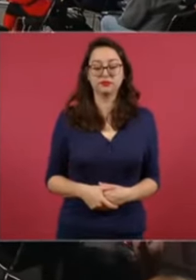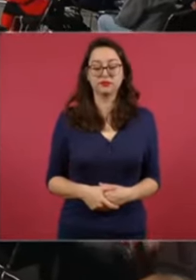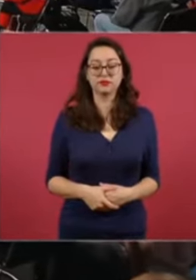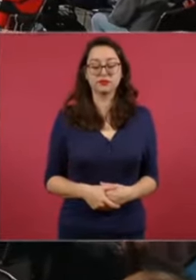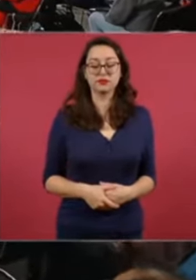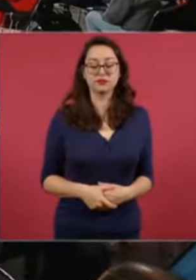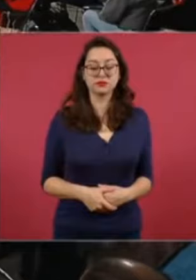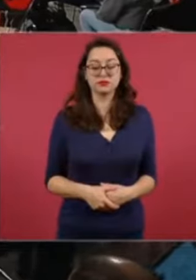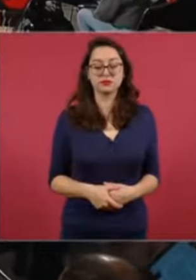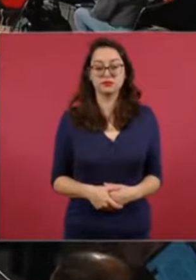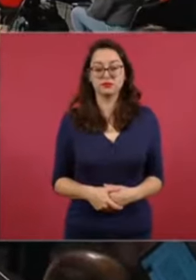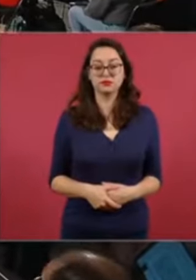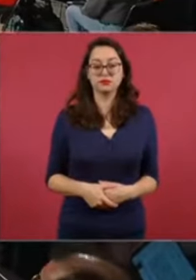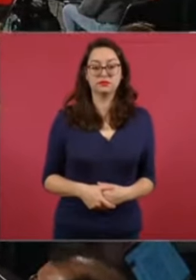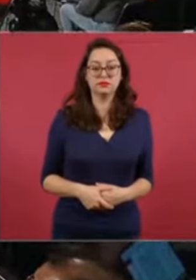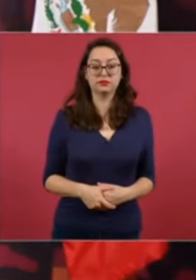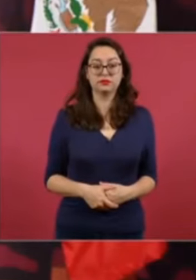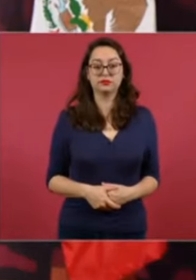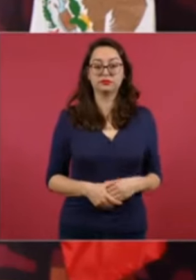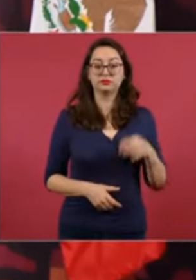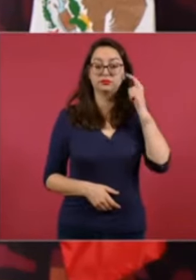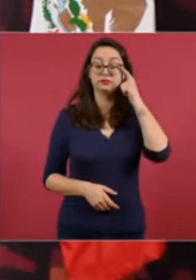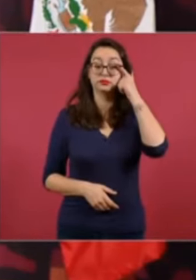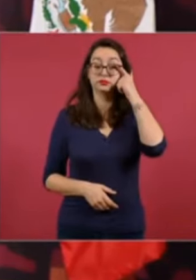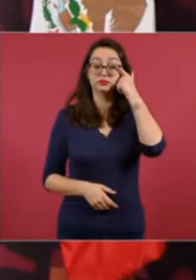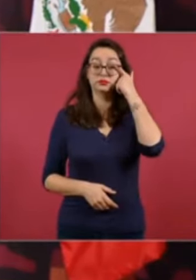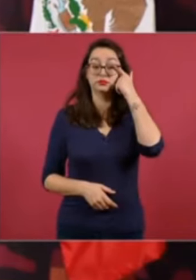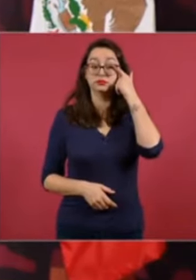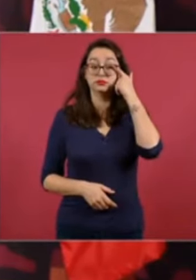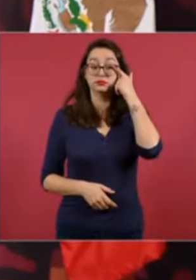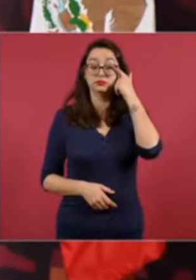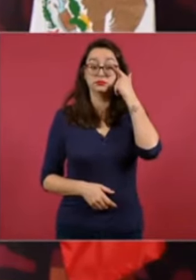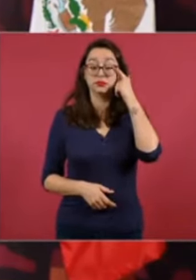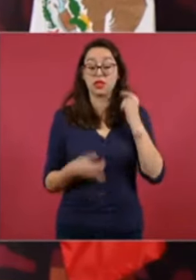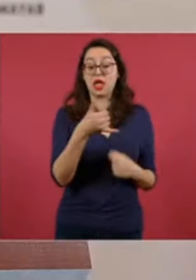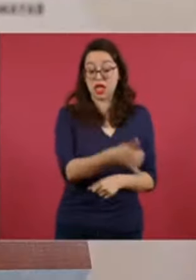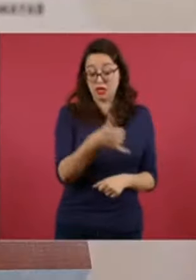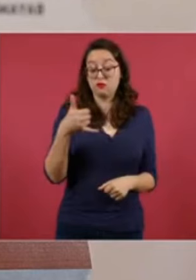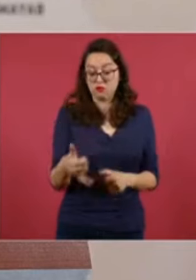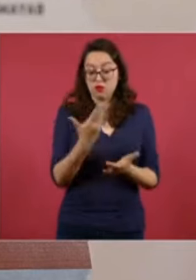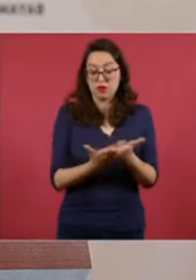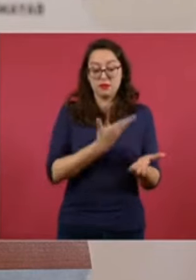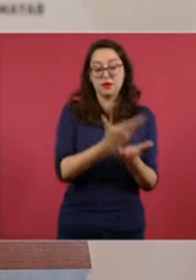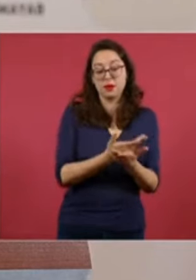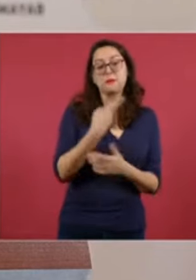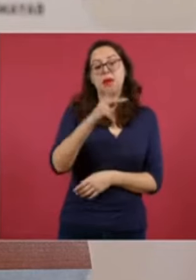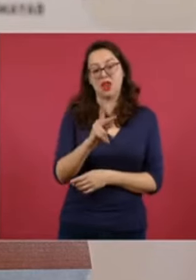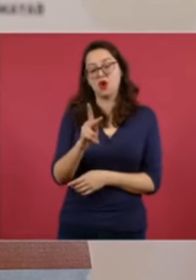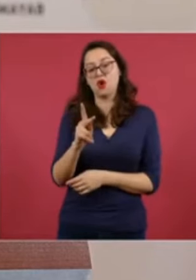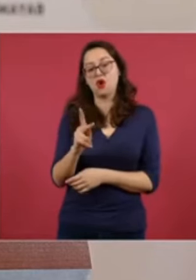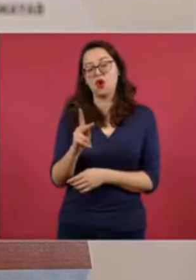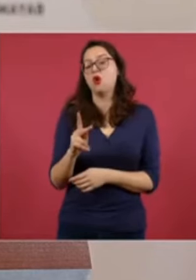Está para fundamentalmente el Infonavit pero se estaba viendo la posibilidad de hacerlo también para el Foviste.